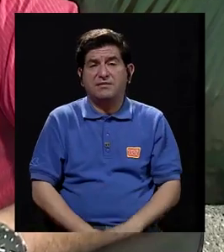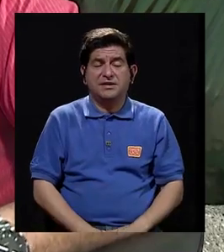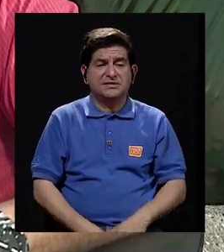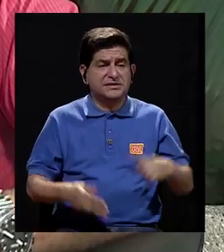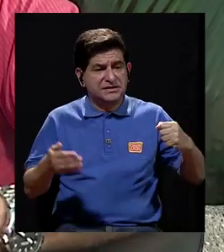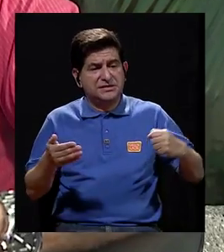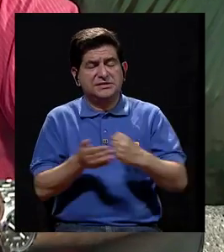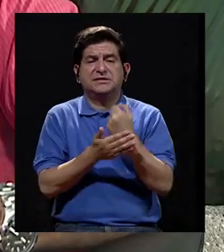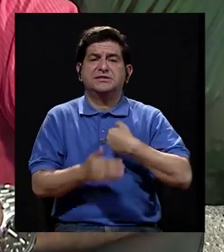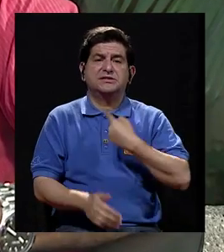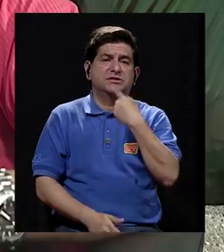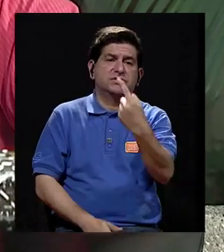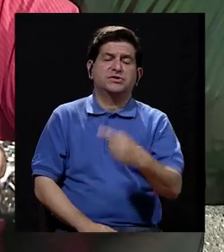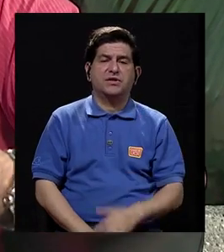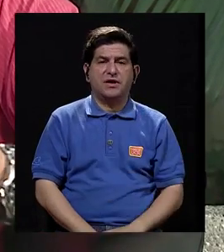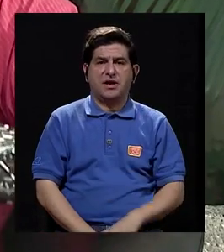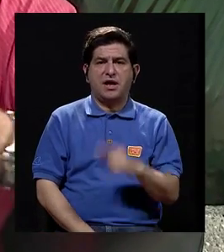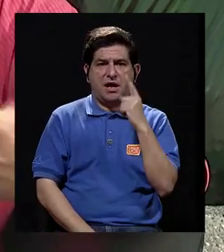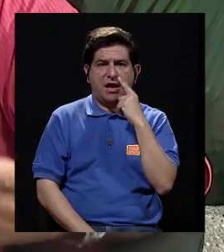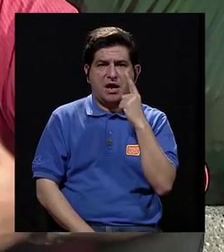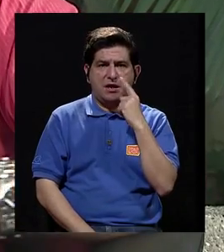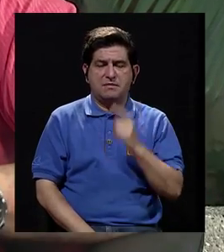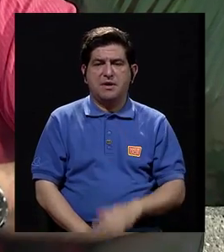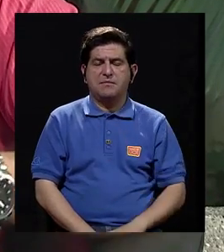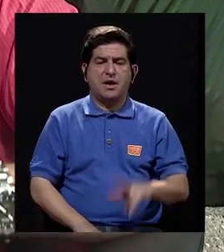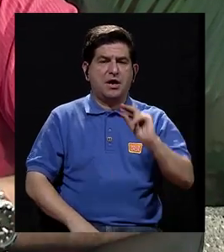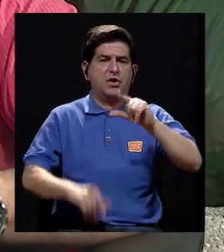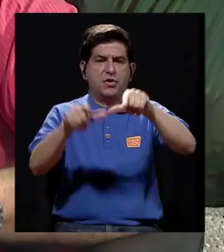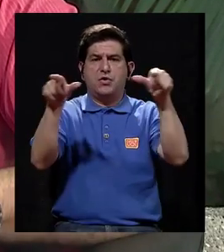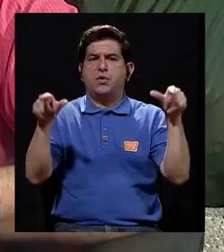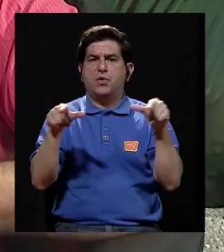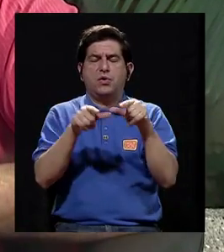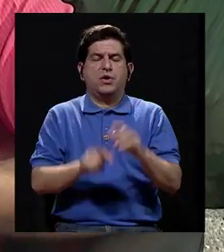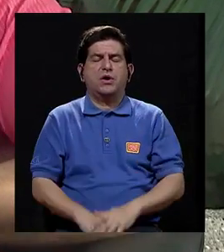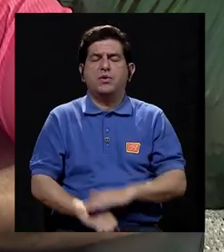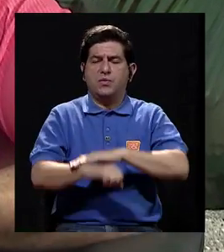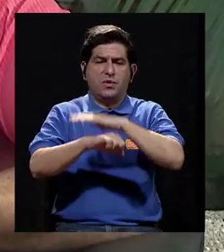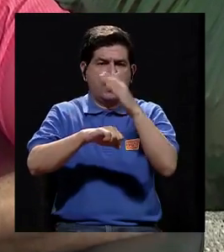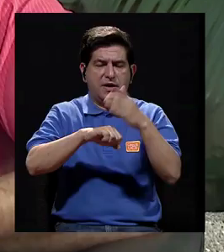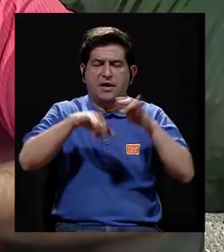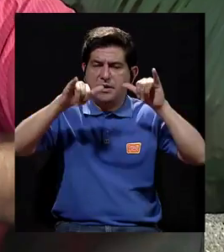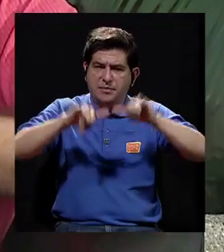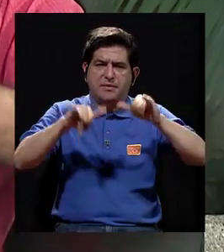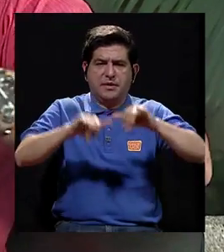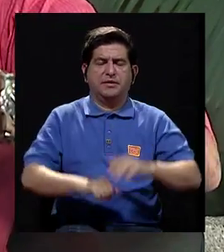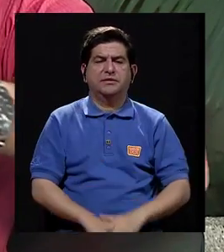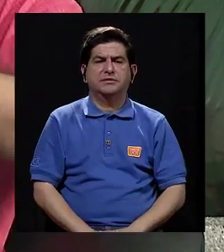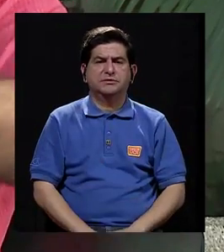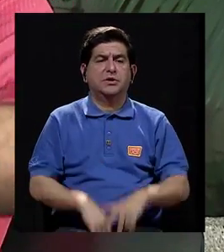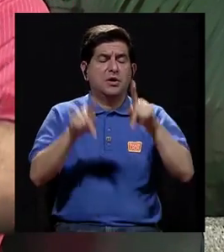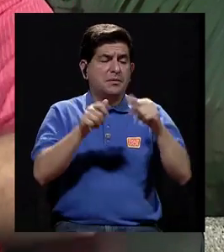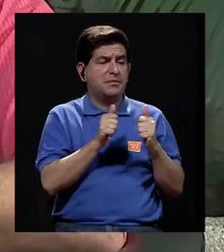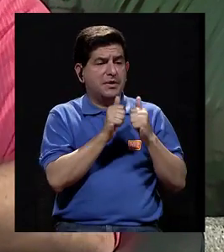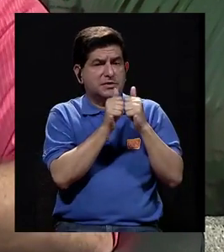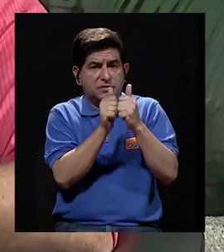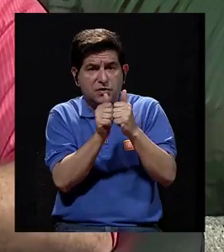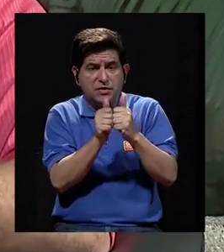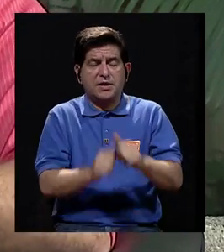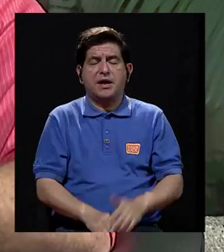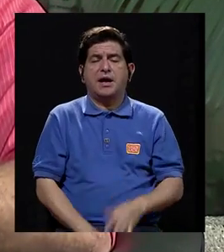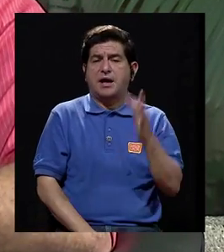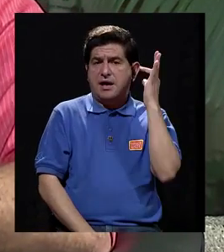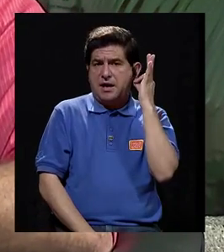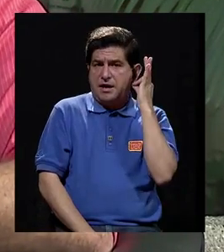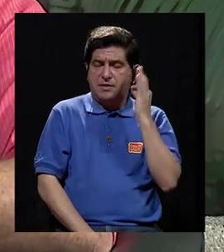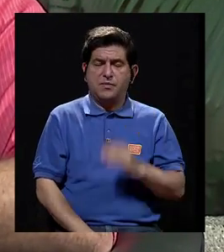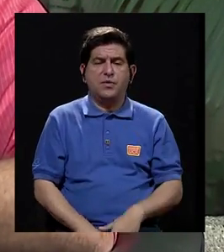desgraciadamente diría yo que el papá a veces no está presente durante el embarazo. Entonces, alguien cercano a la